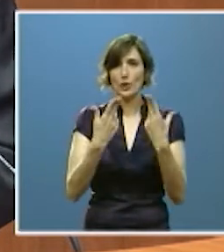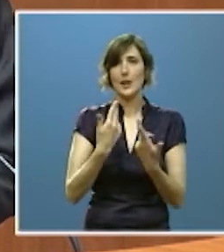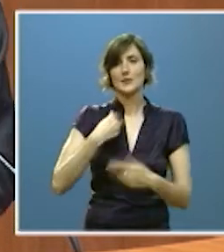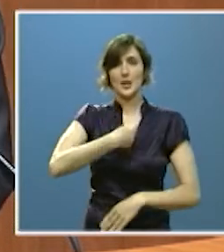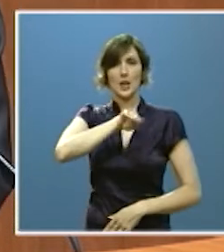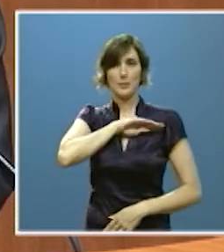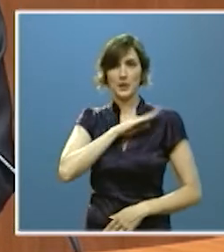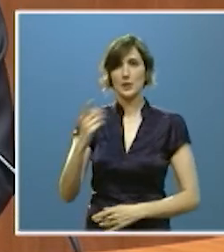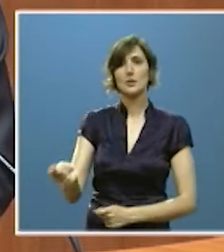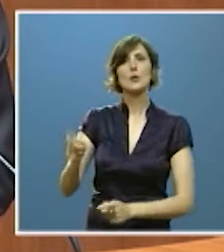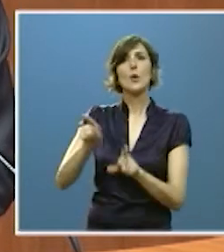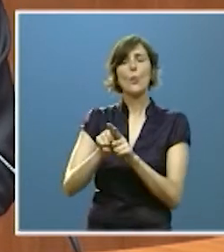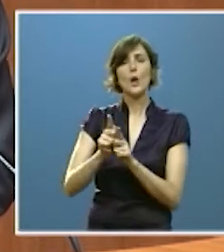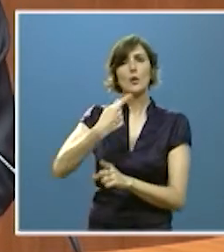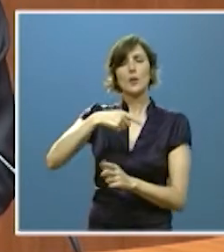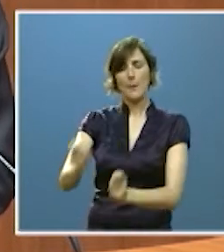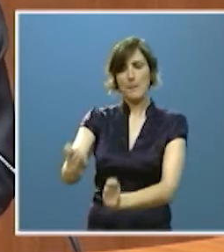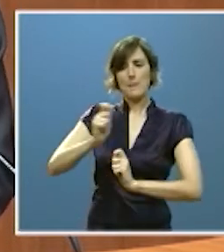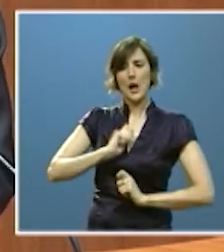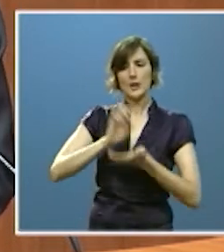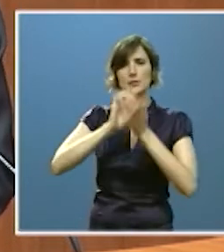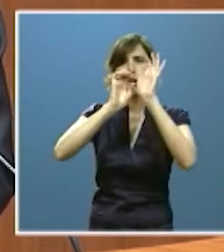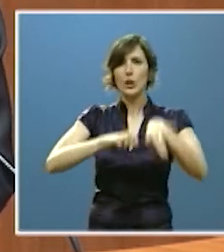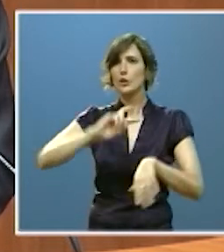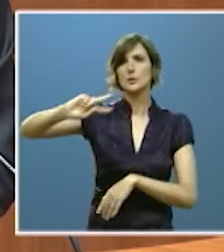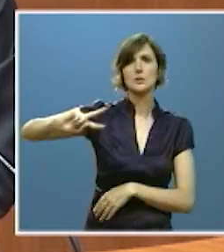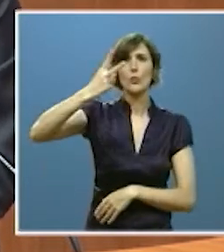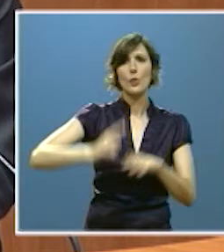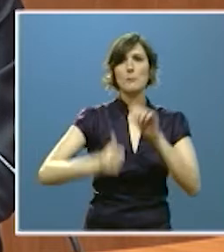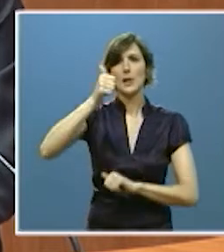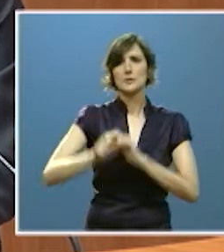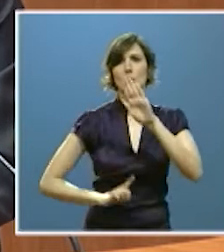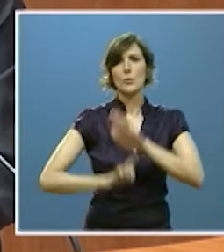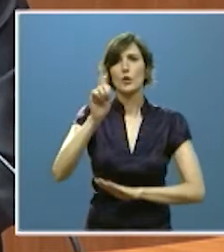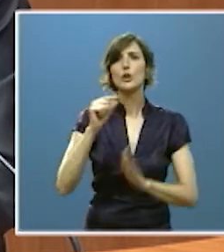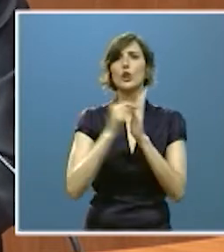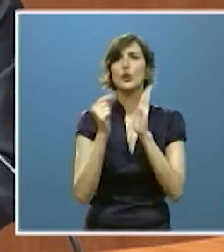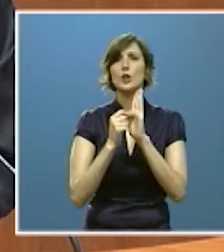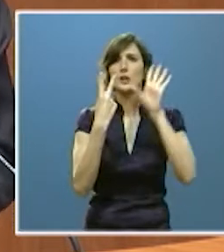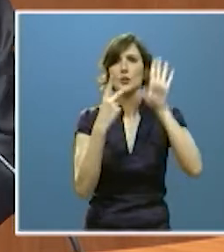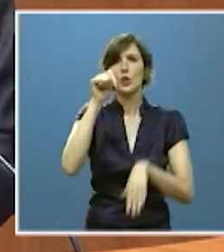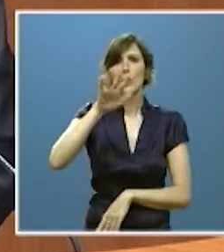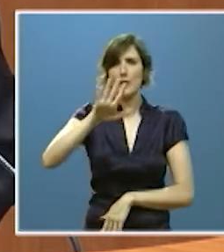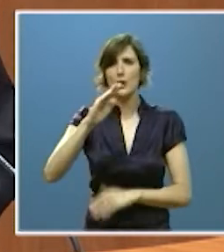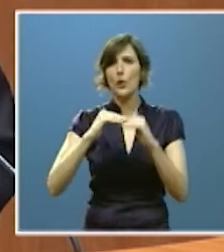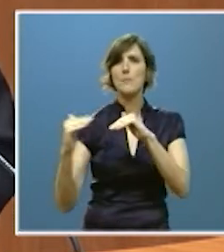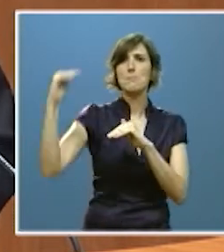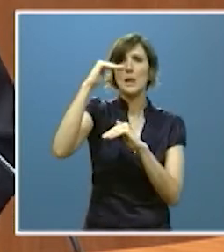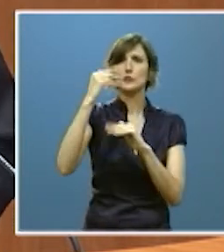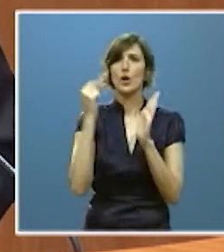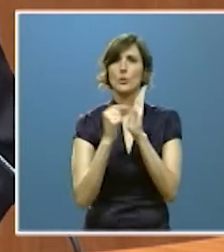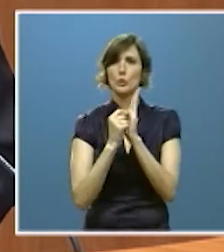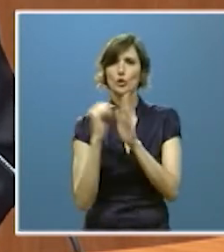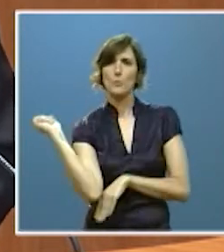los sitúa como los segundos más desarrollados de la nación con una nota de 7,5 puntos superior en más de dos